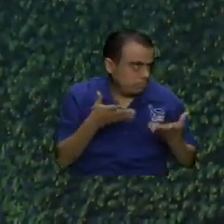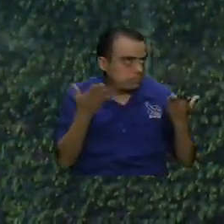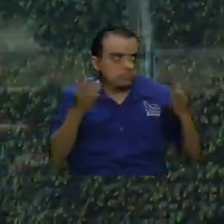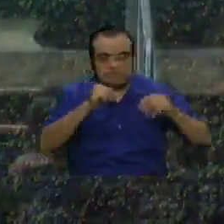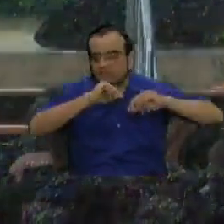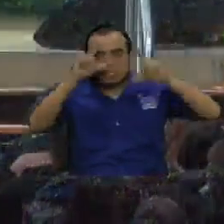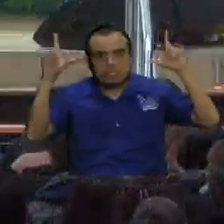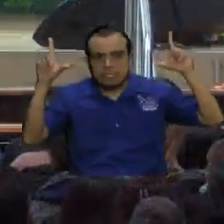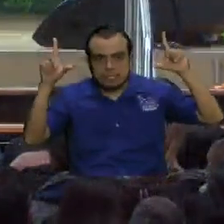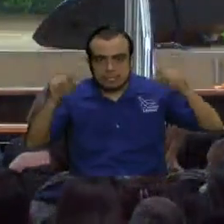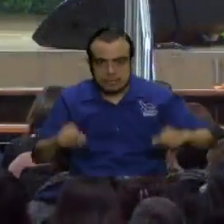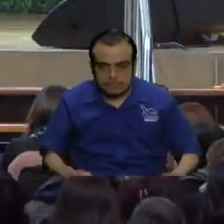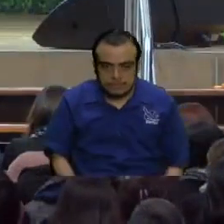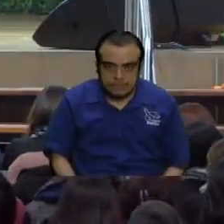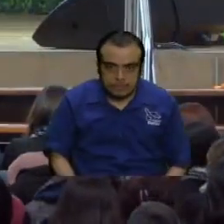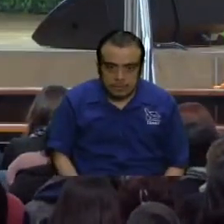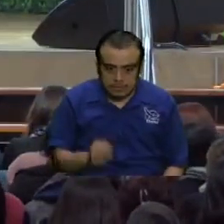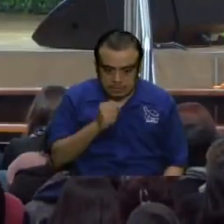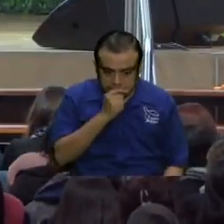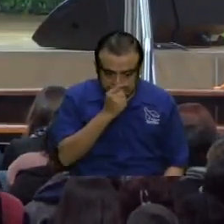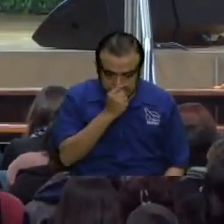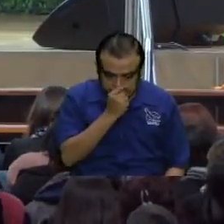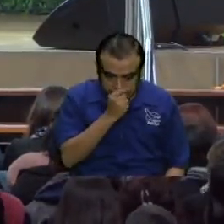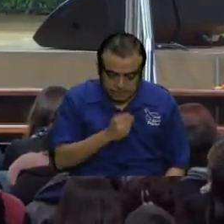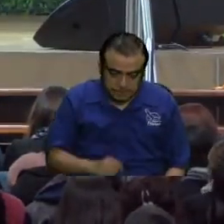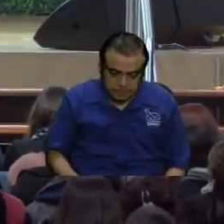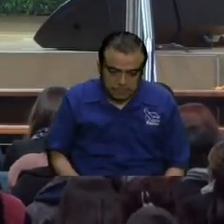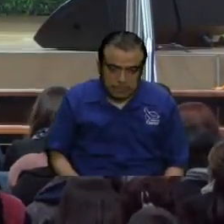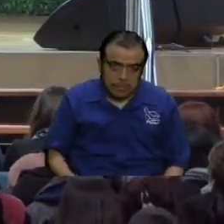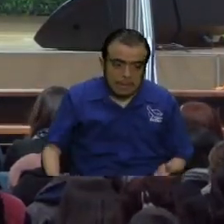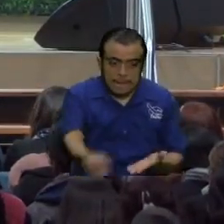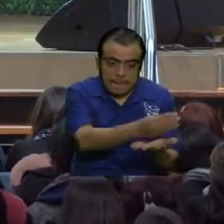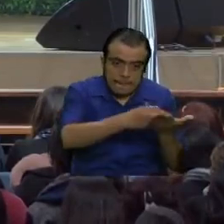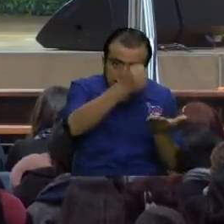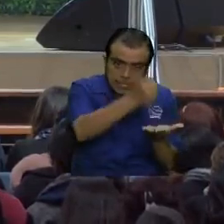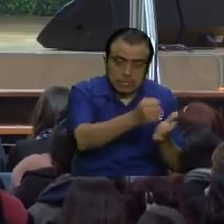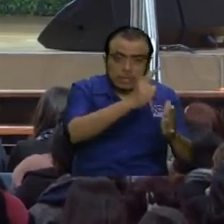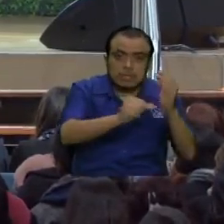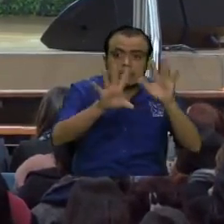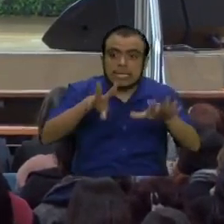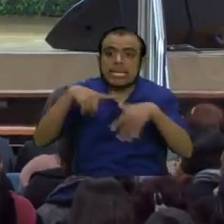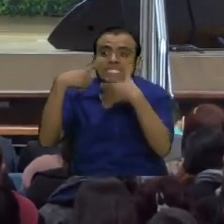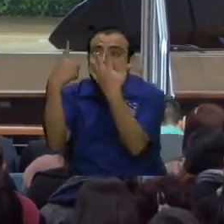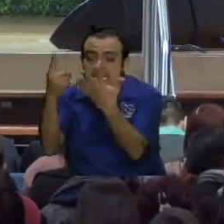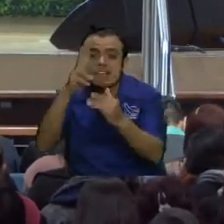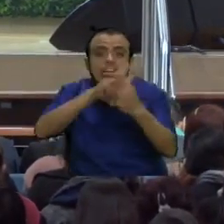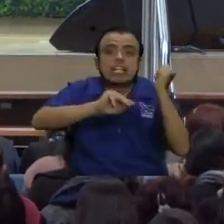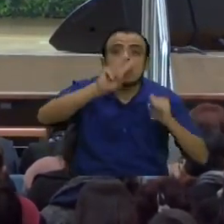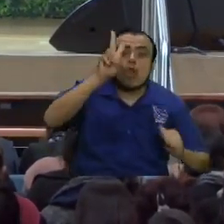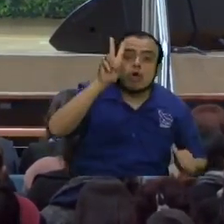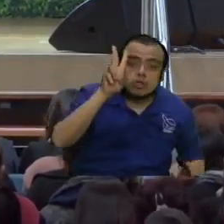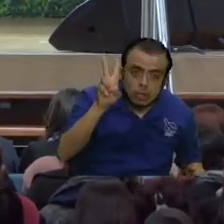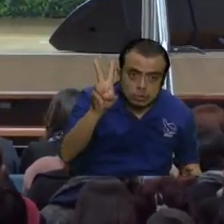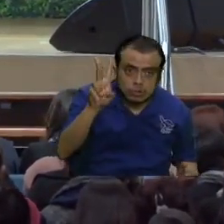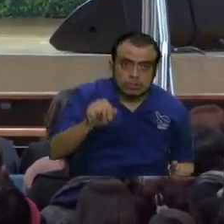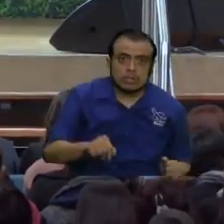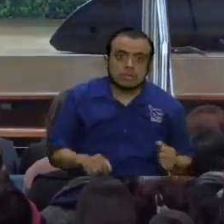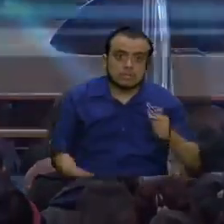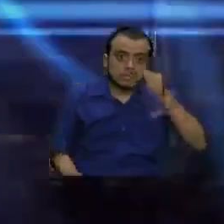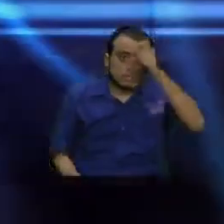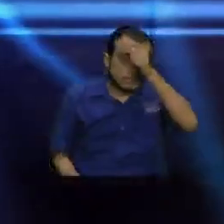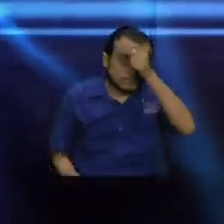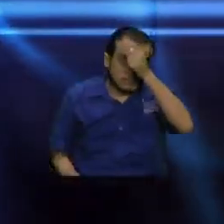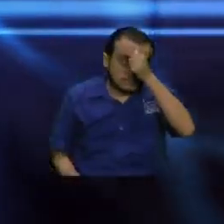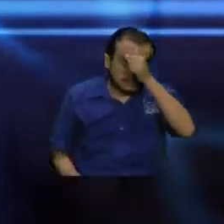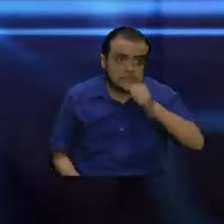miremos acá. Mire pues, Mateo 16.2 Más Él respondiendo les